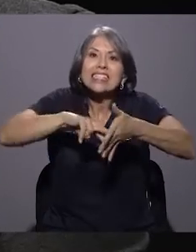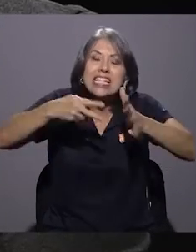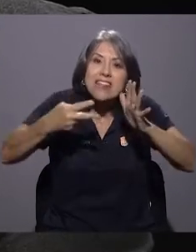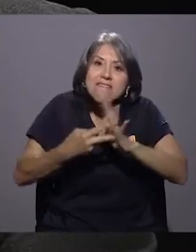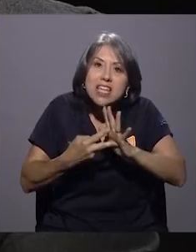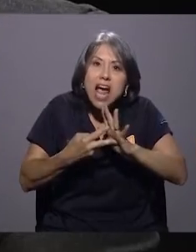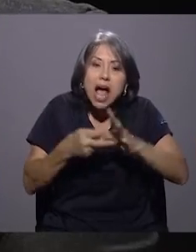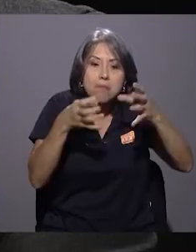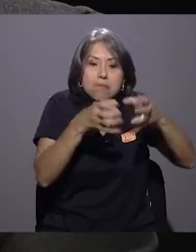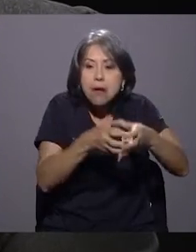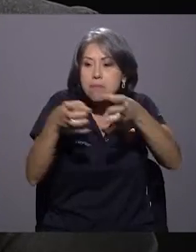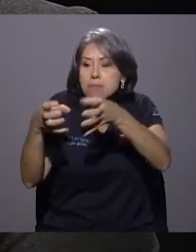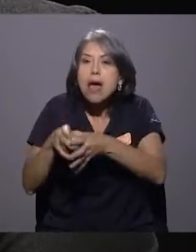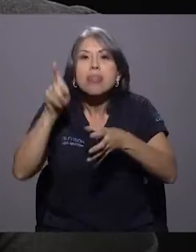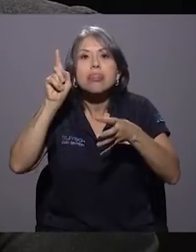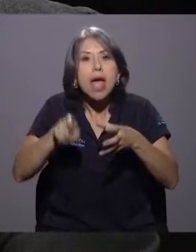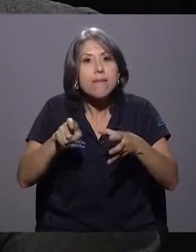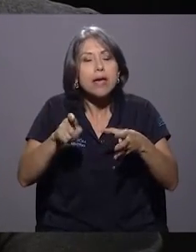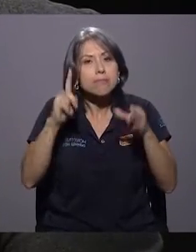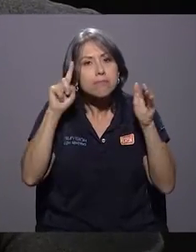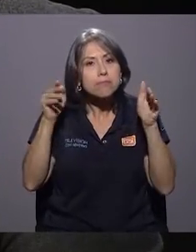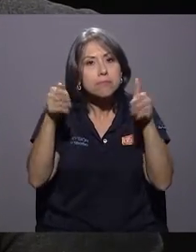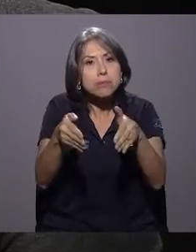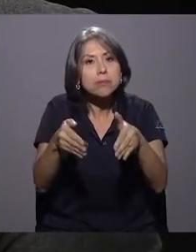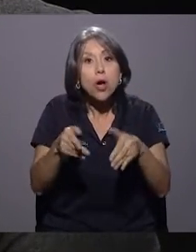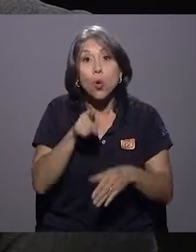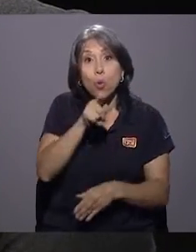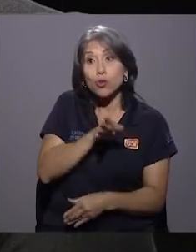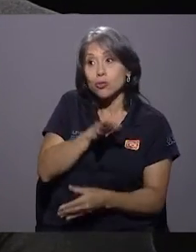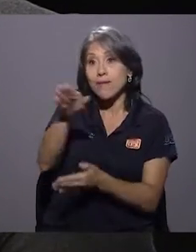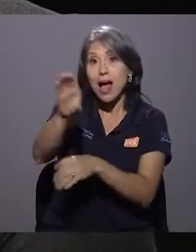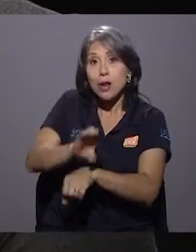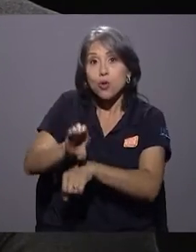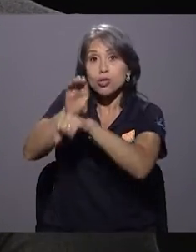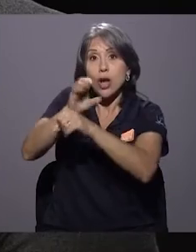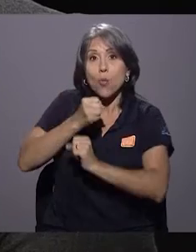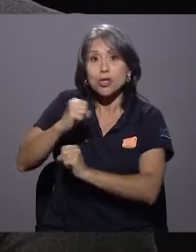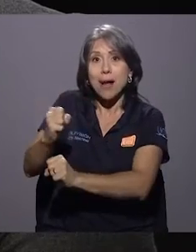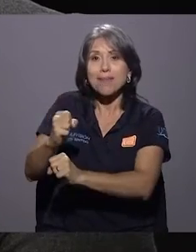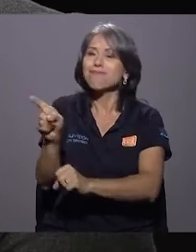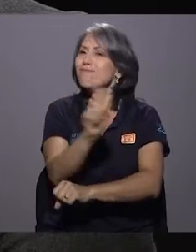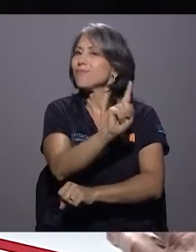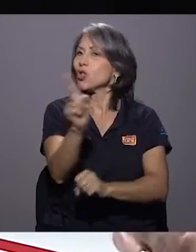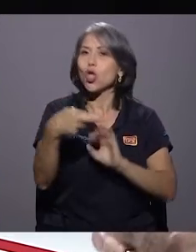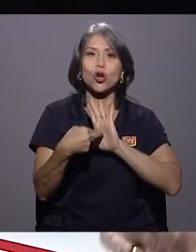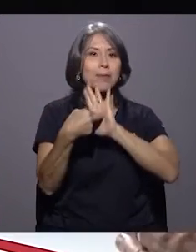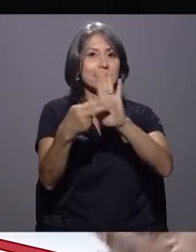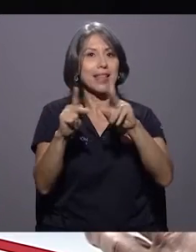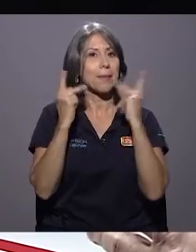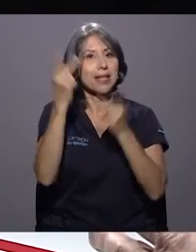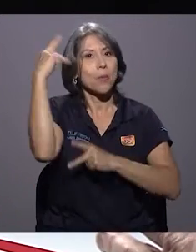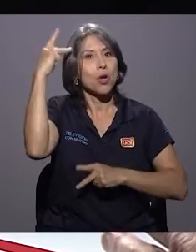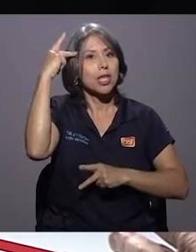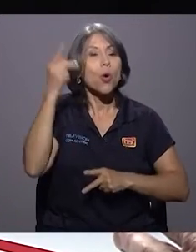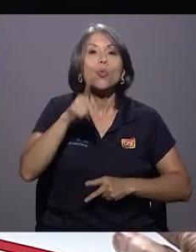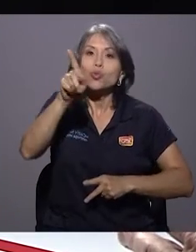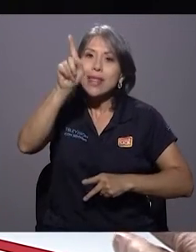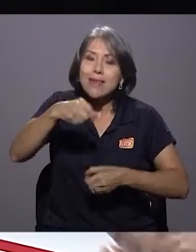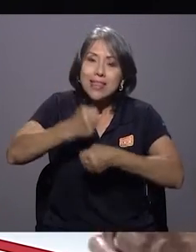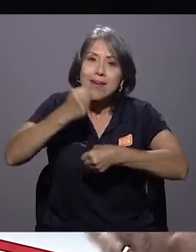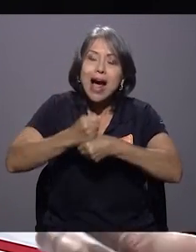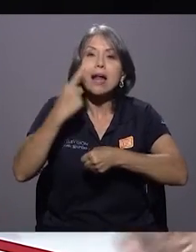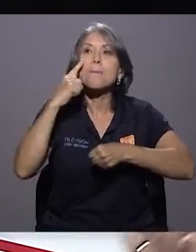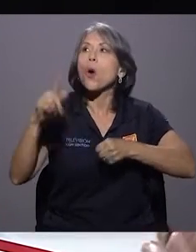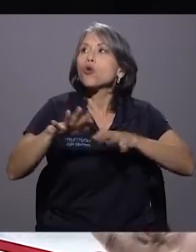de ambos grupos. Cuando usted llega al Consejo Municipal, ya usted no está representando un partido político. Usted tiene que trabajar por su